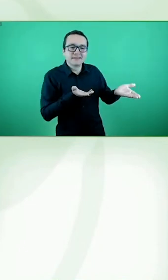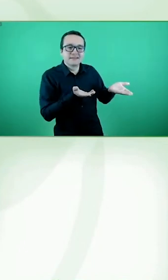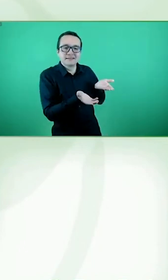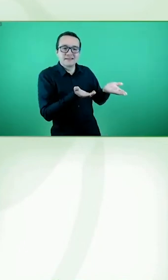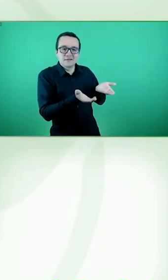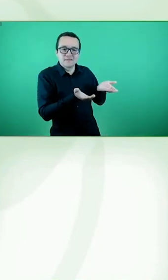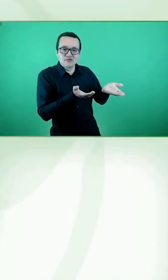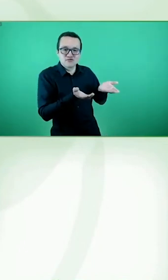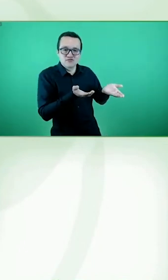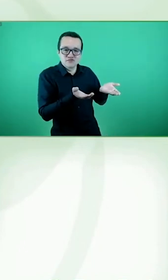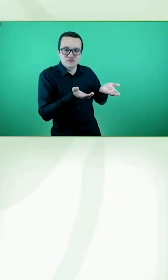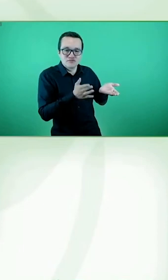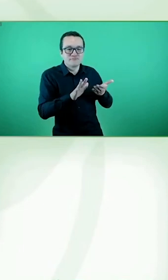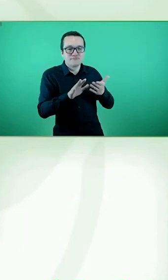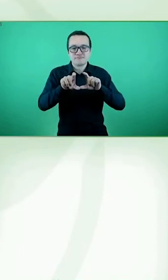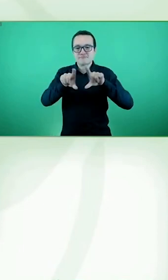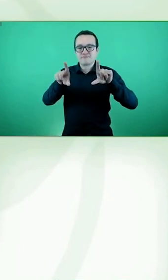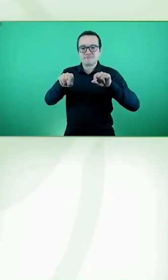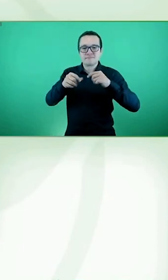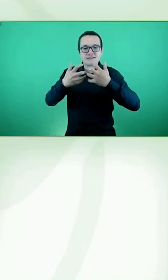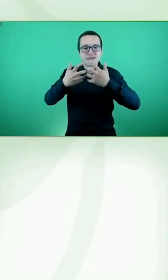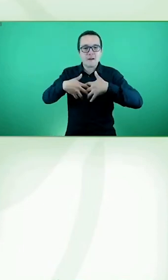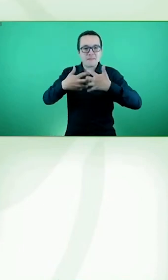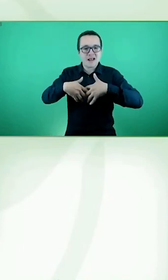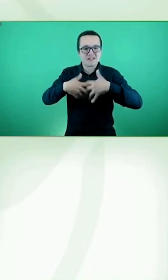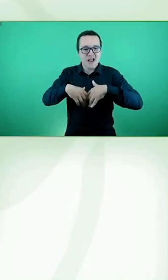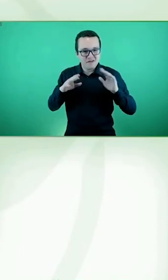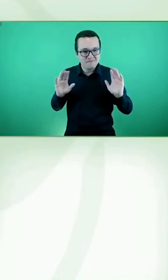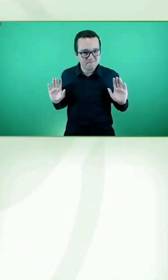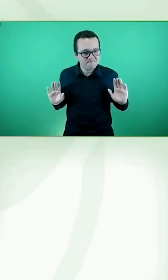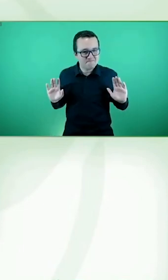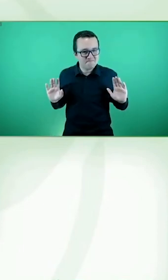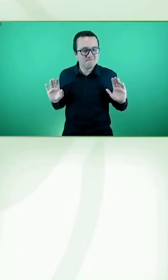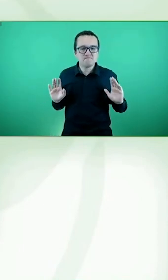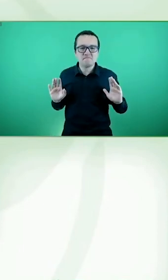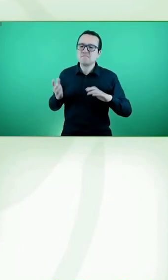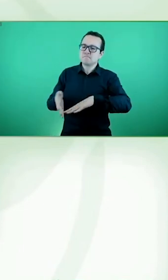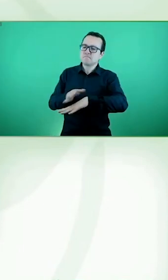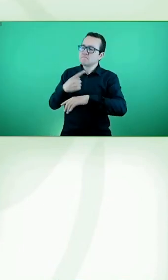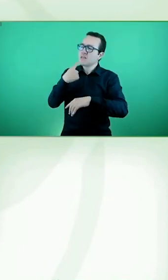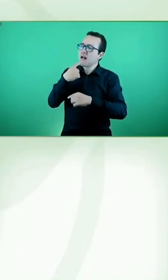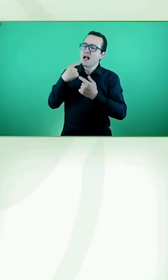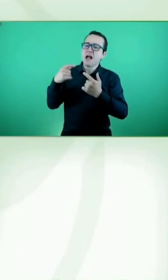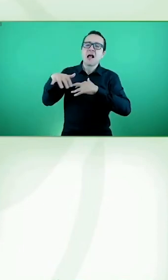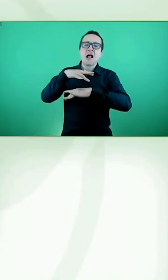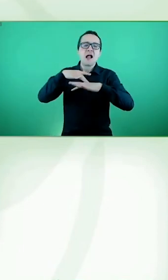es algo que se habla tanto relacionado con inclusión o con discapacidad.